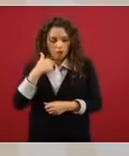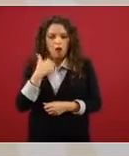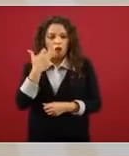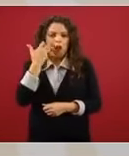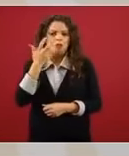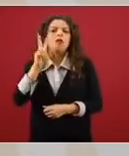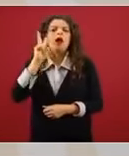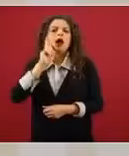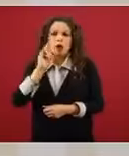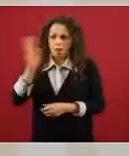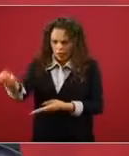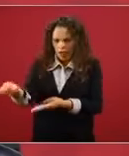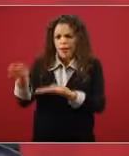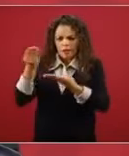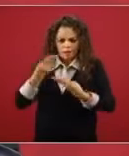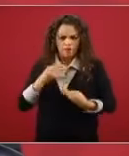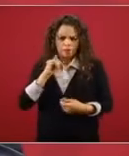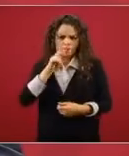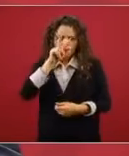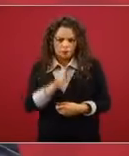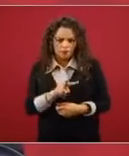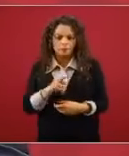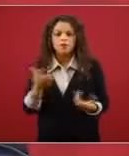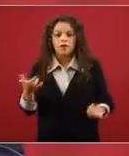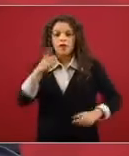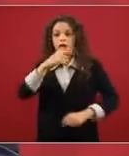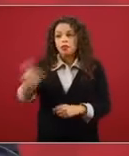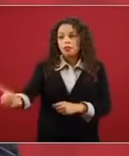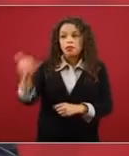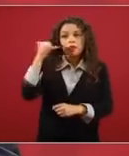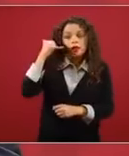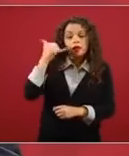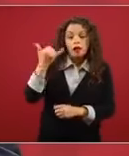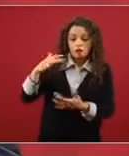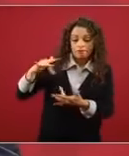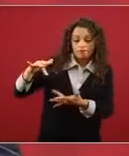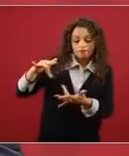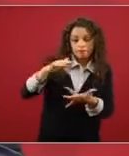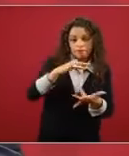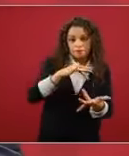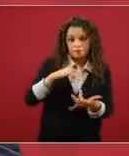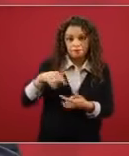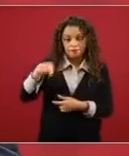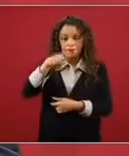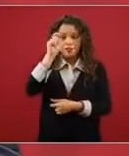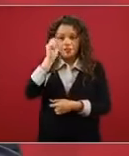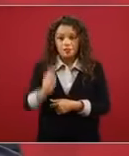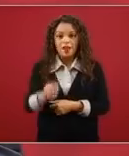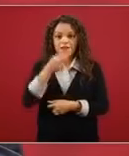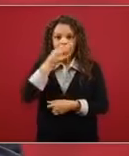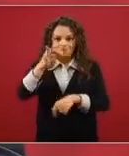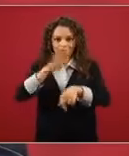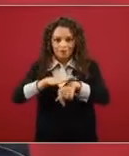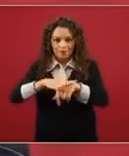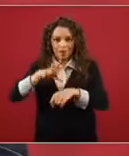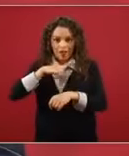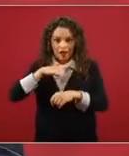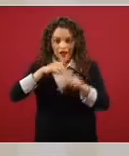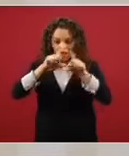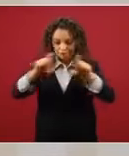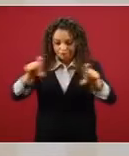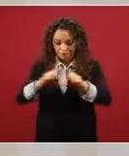teléfonos y redes que acabamos de señalar, que son las de la Secretaría,